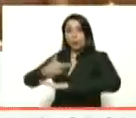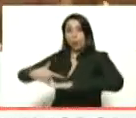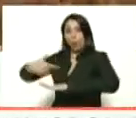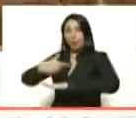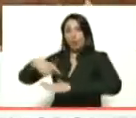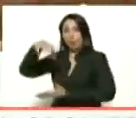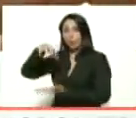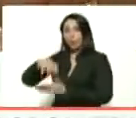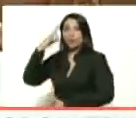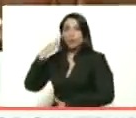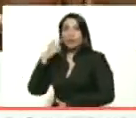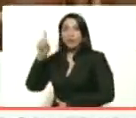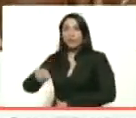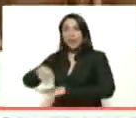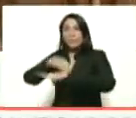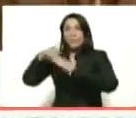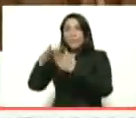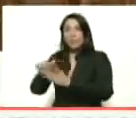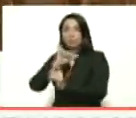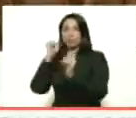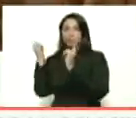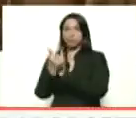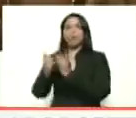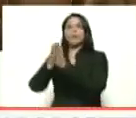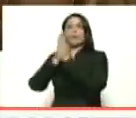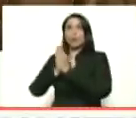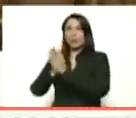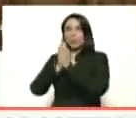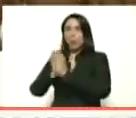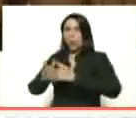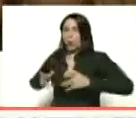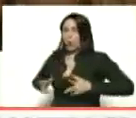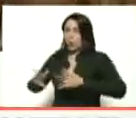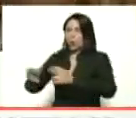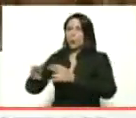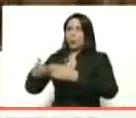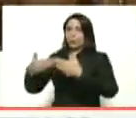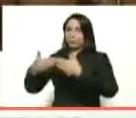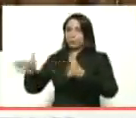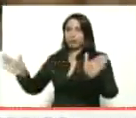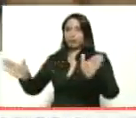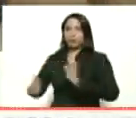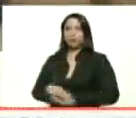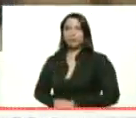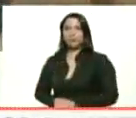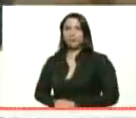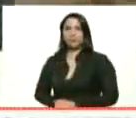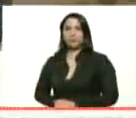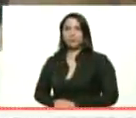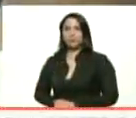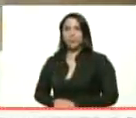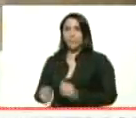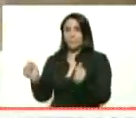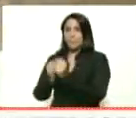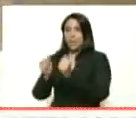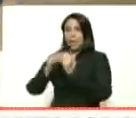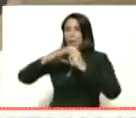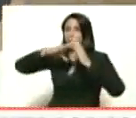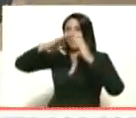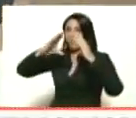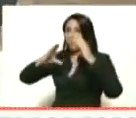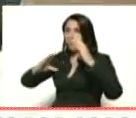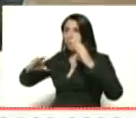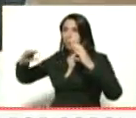Estado Bolívar y al ministro de Ecosocialismo que procedan a cortar la cinta que va a permitir develar a la abuela Cueca, aquí en este lugar